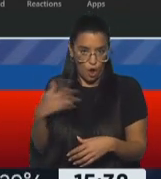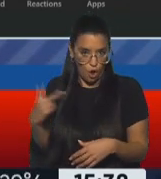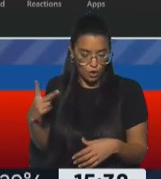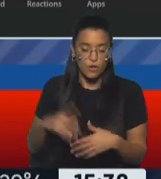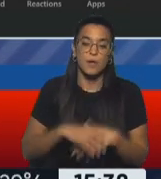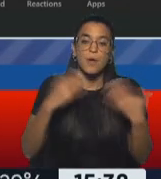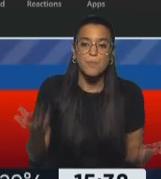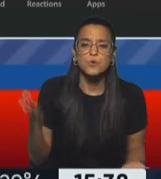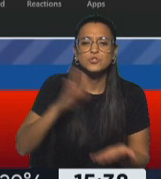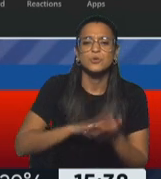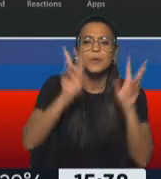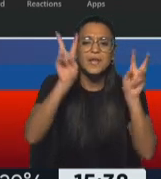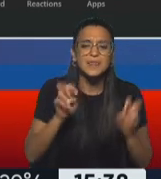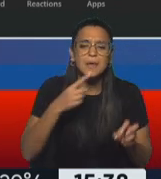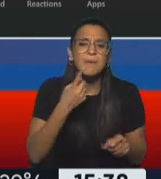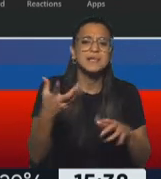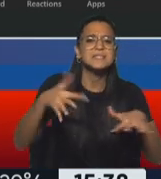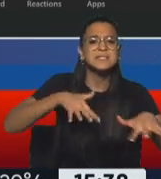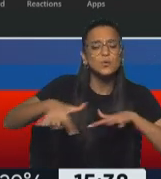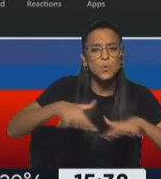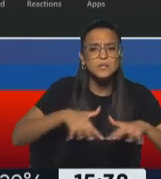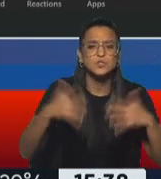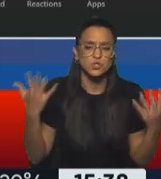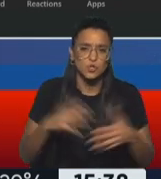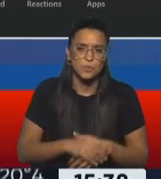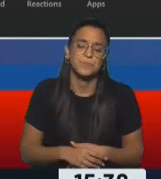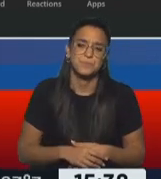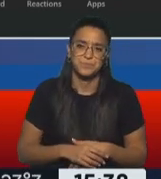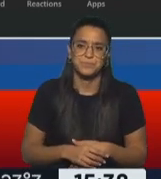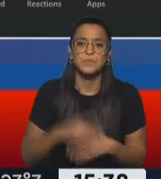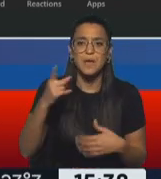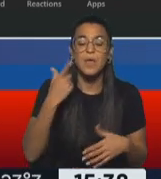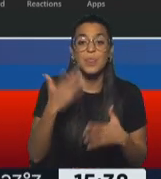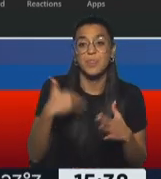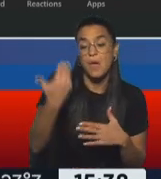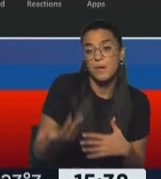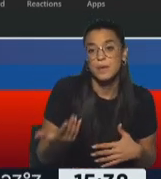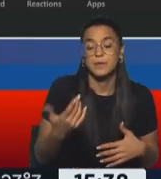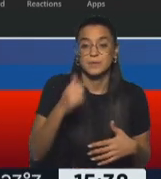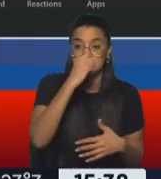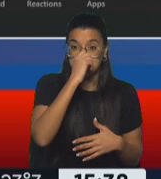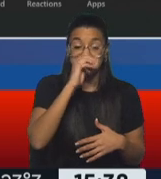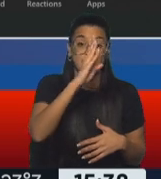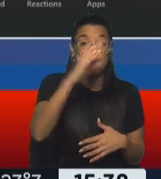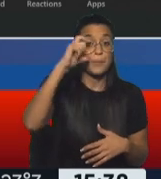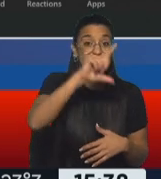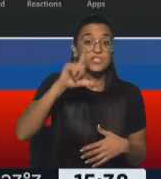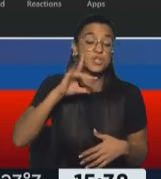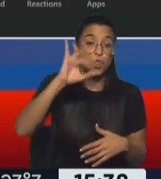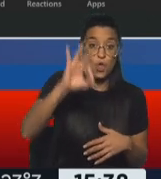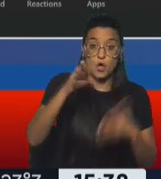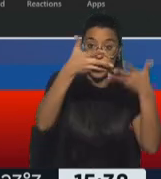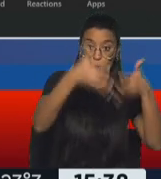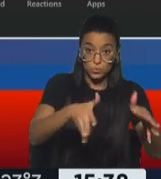otro lado, sobre el tema de la situación, o sea, en efecto, después de que Guido Bellido renunció